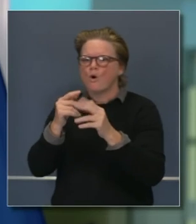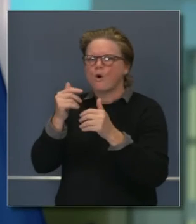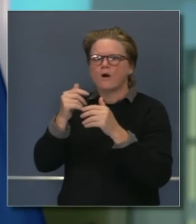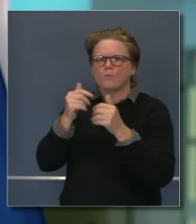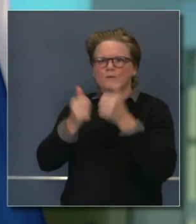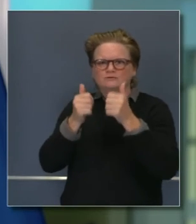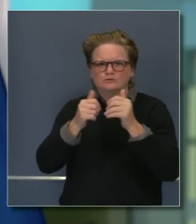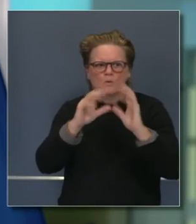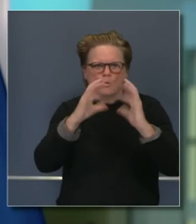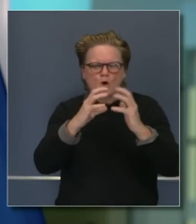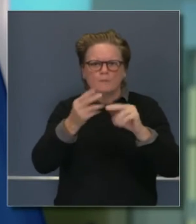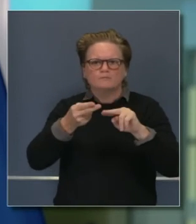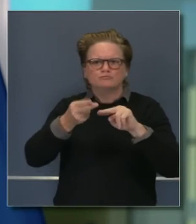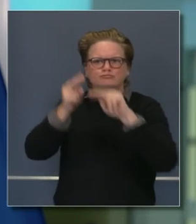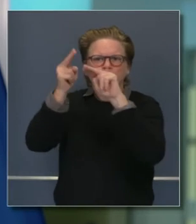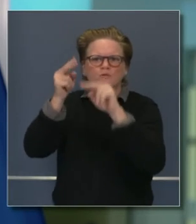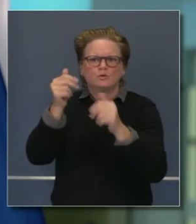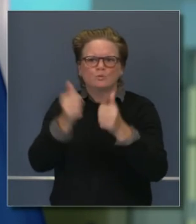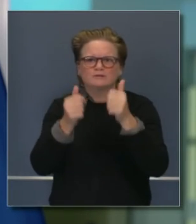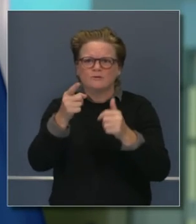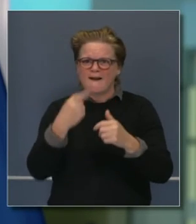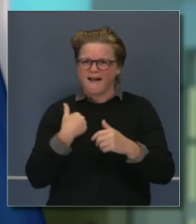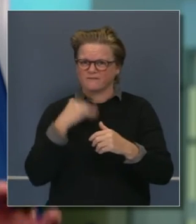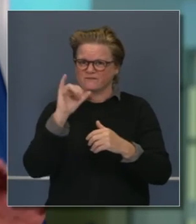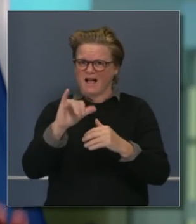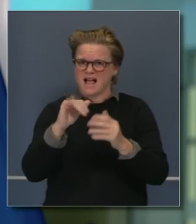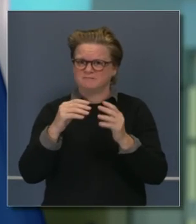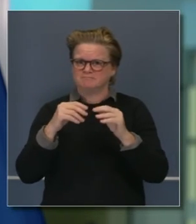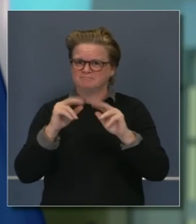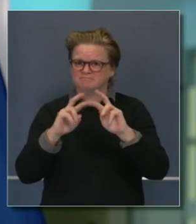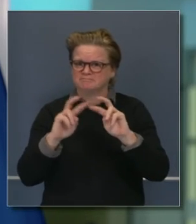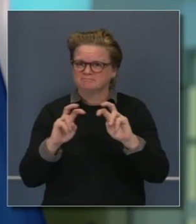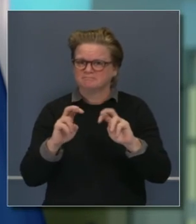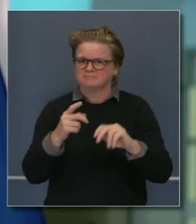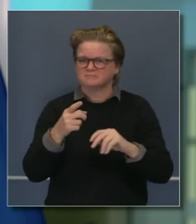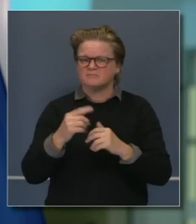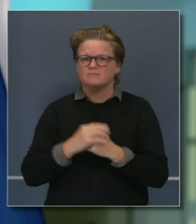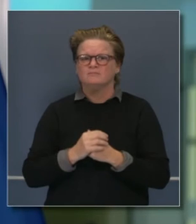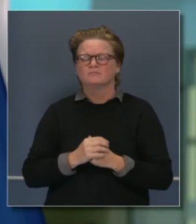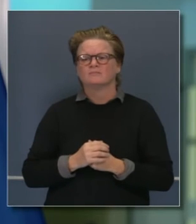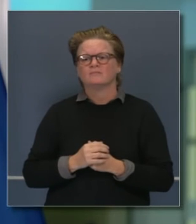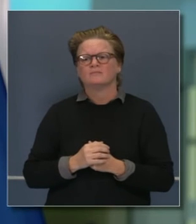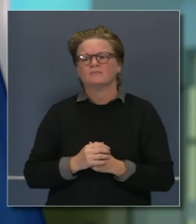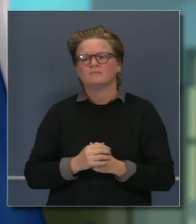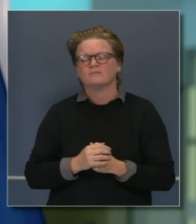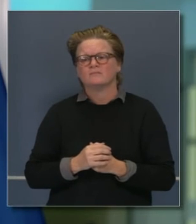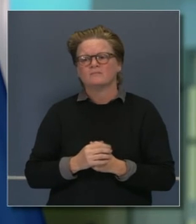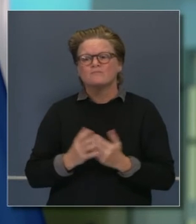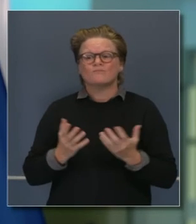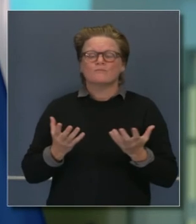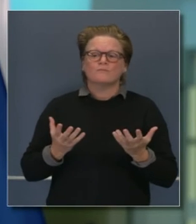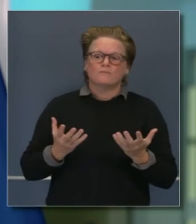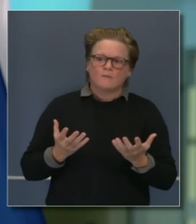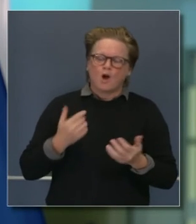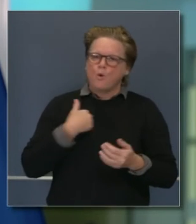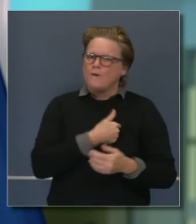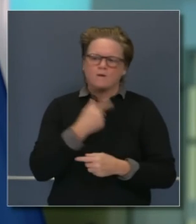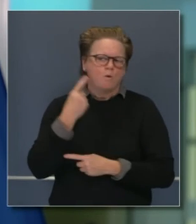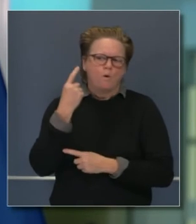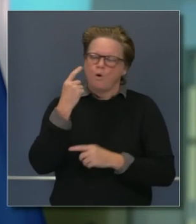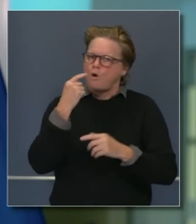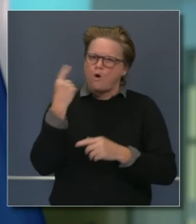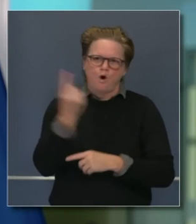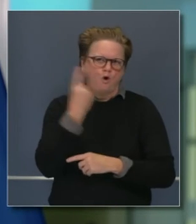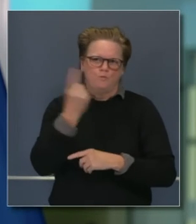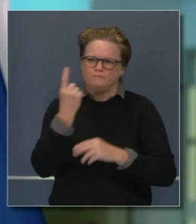aprecio su pregunta. Es una buena pregunta. Y les insto a que vean el sitio web. Hablará de los índices de transmisión y todo.